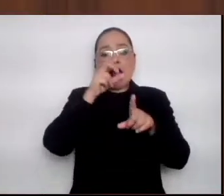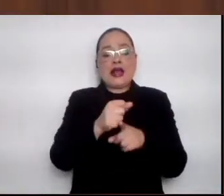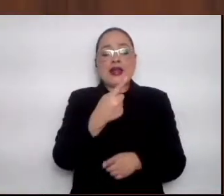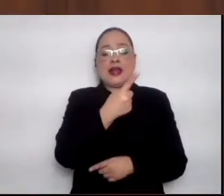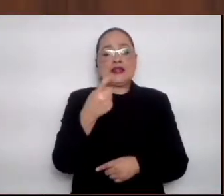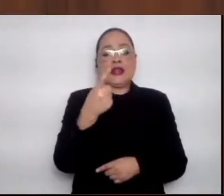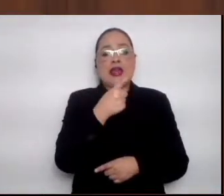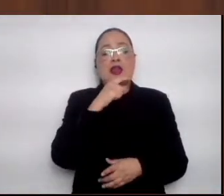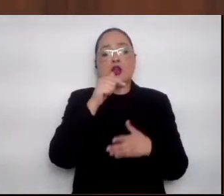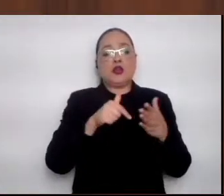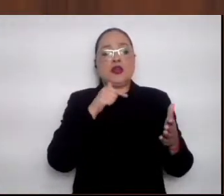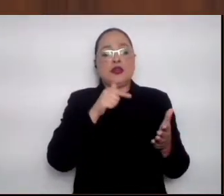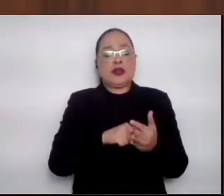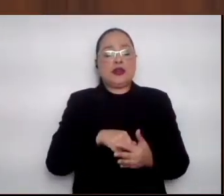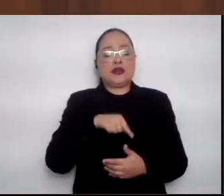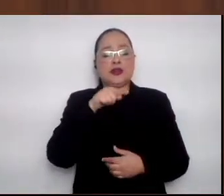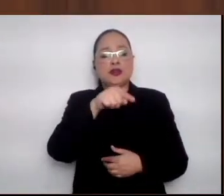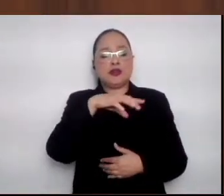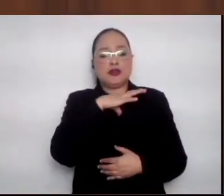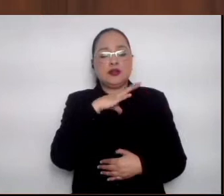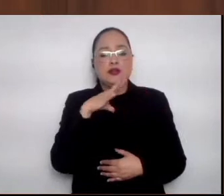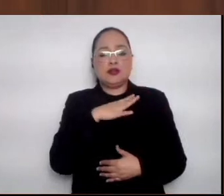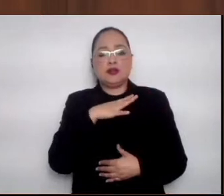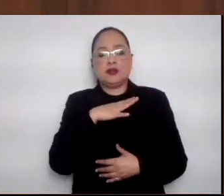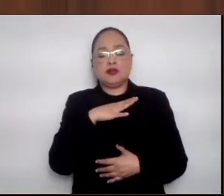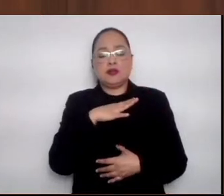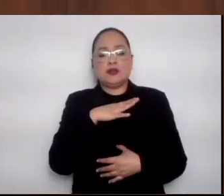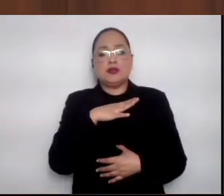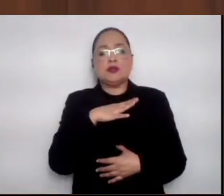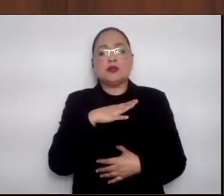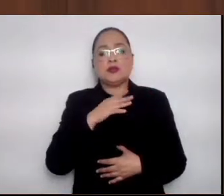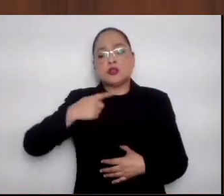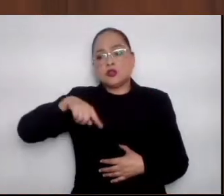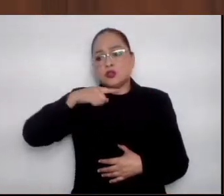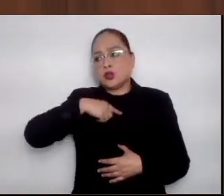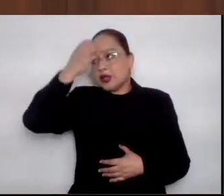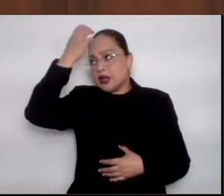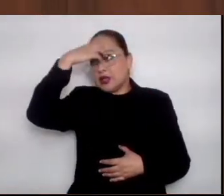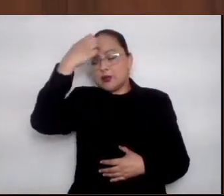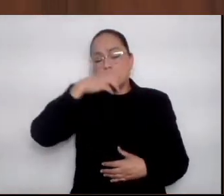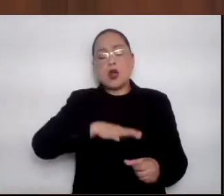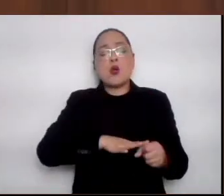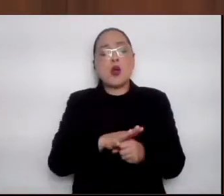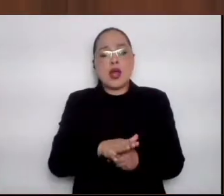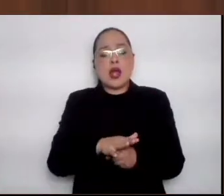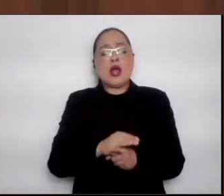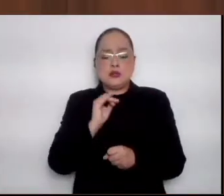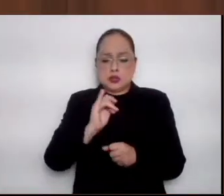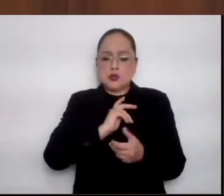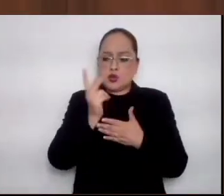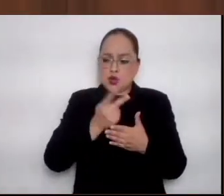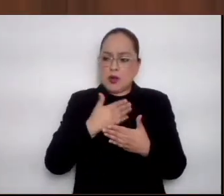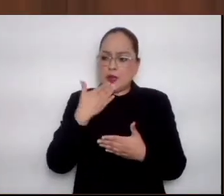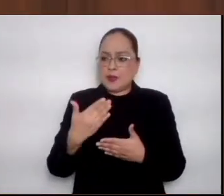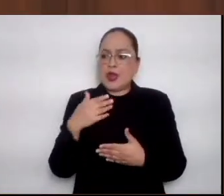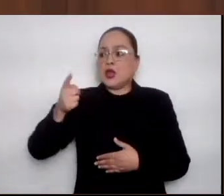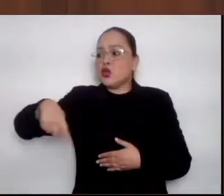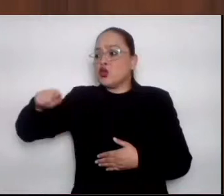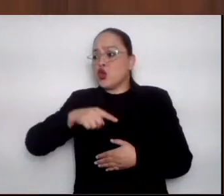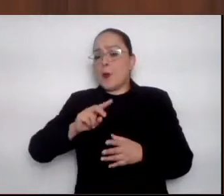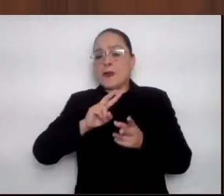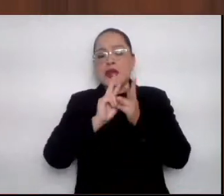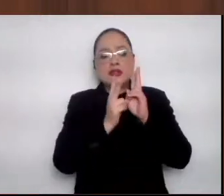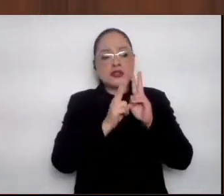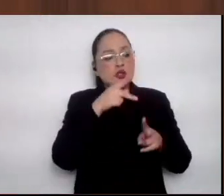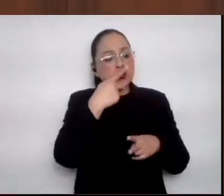resta de la administración. En nuestra experiencia, en nuestra opinión, ha sido un programa exitoso porque hemos logrado que los propios vecinos se apoderen de sus